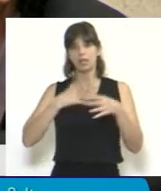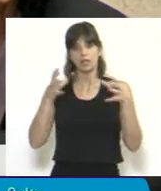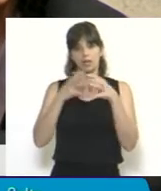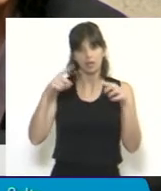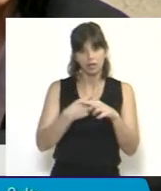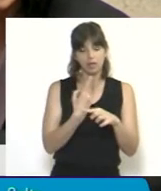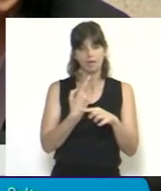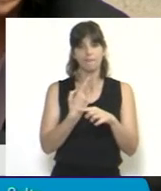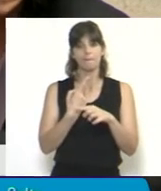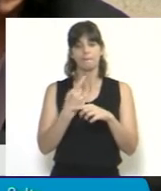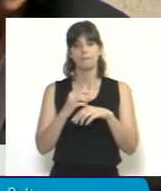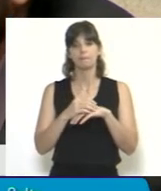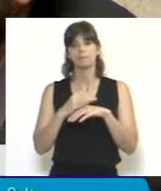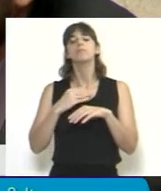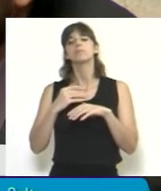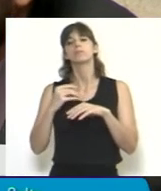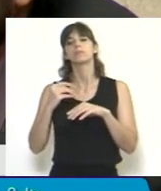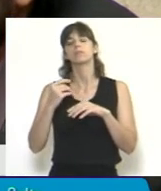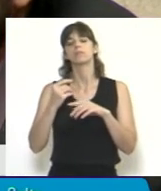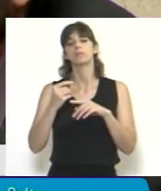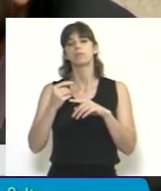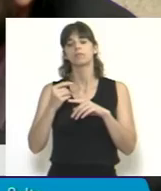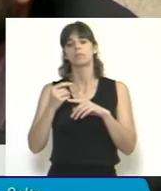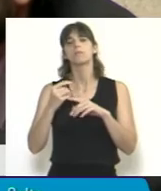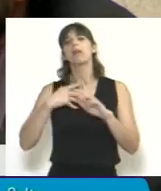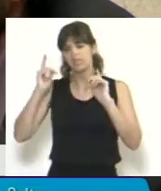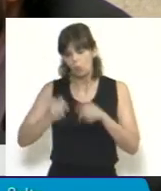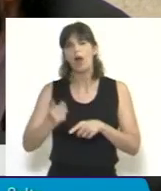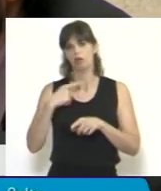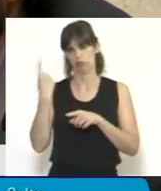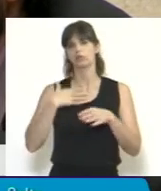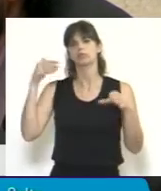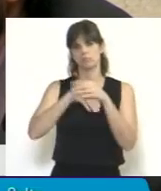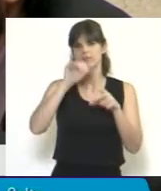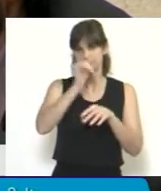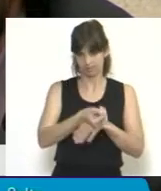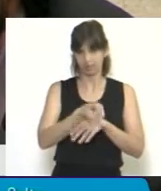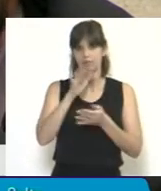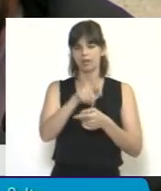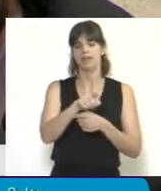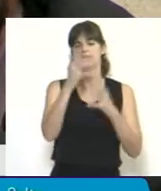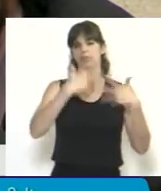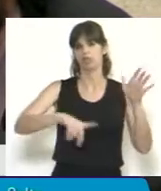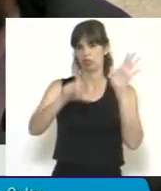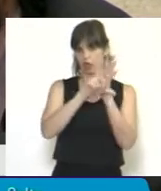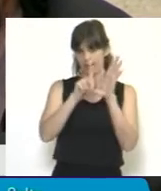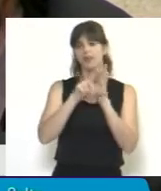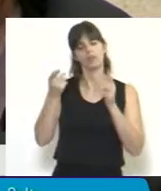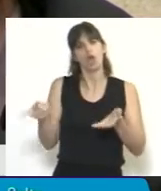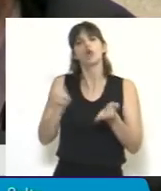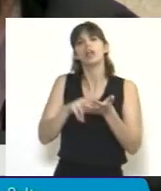vamos a acompañar en general este proyecto de ley y saludamos nuevamente